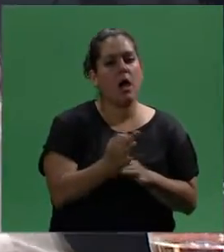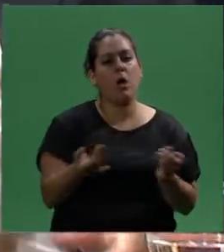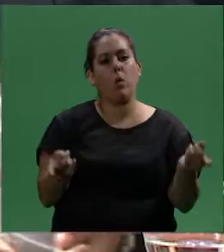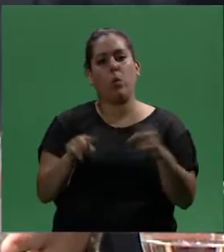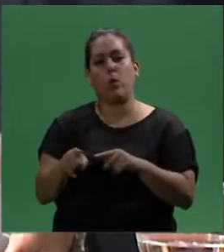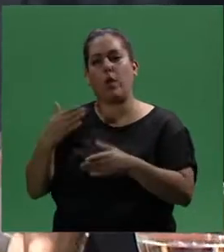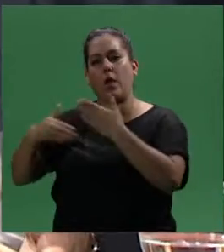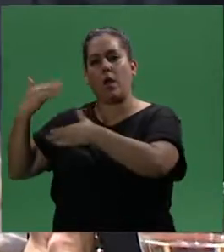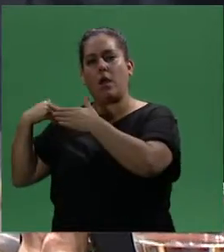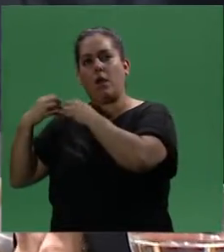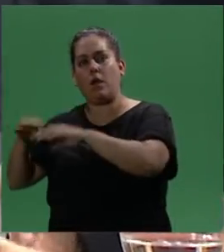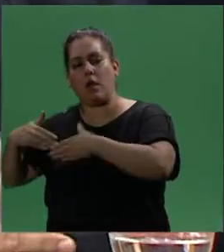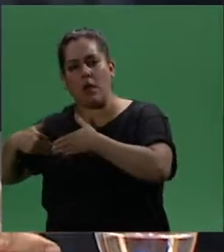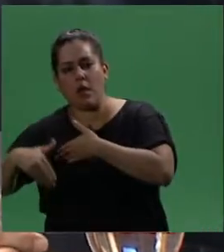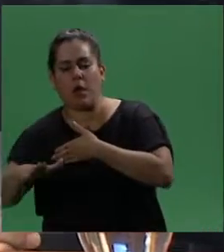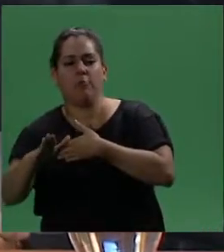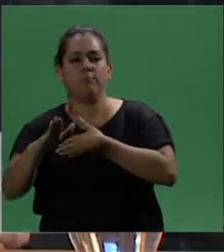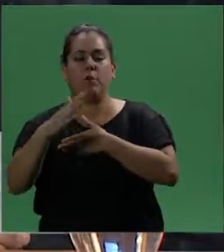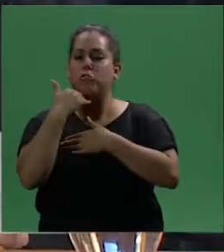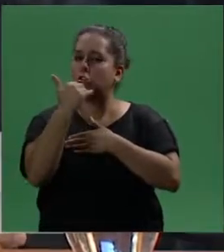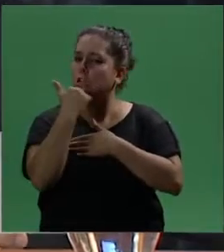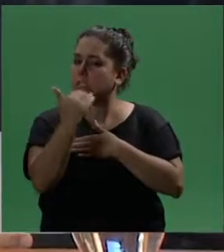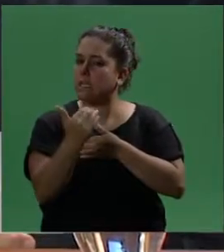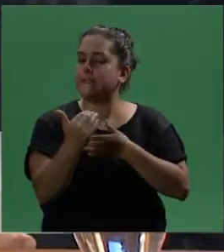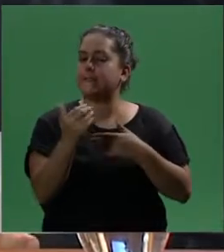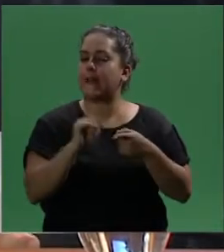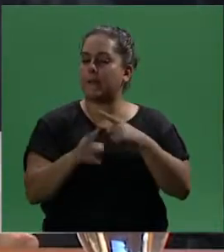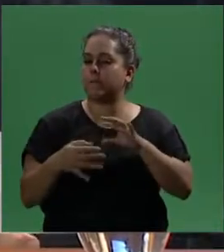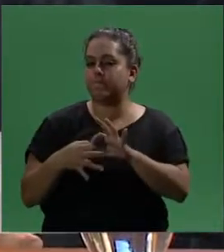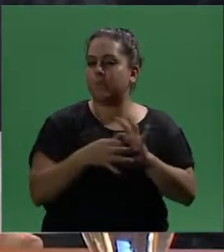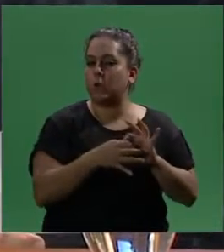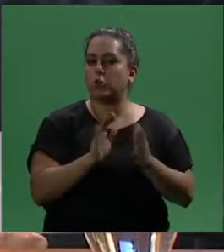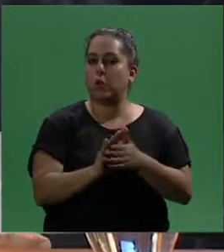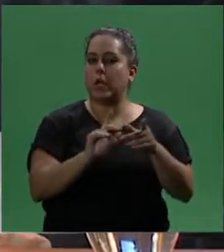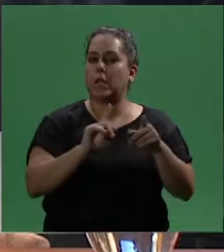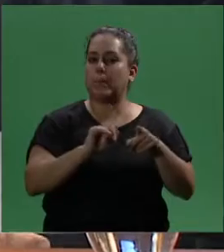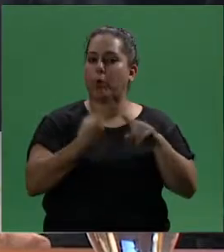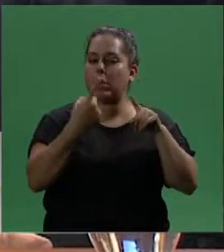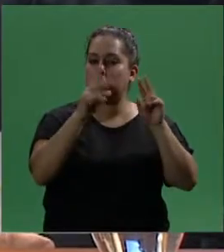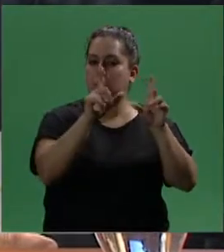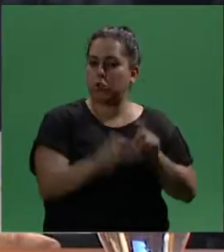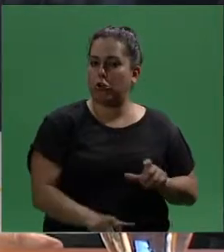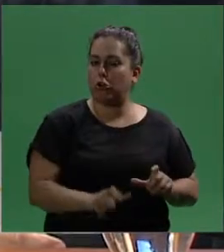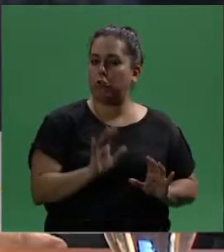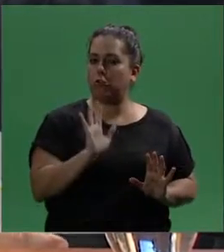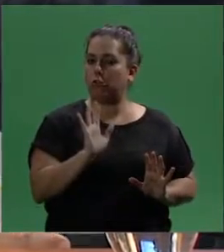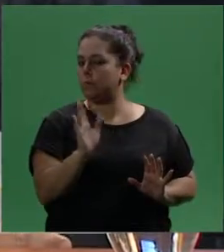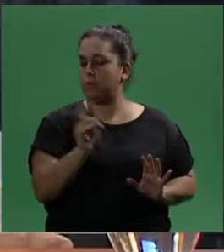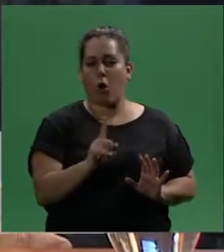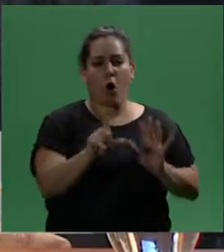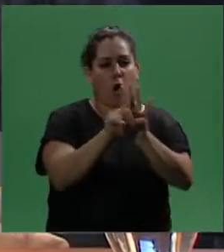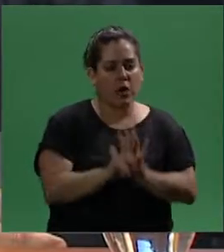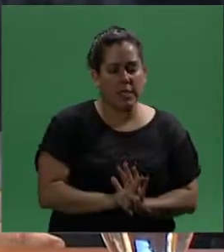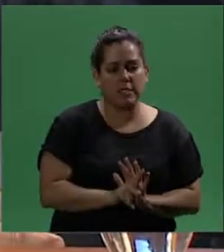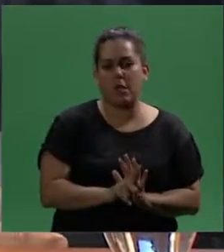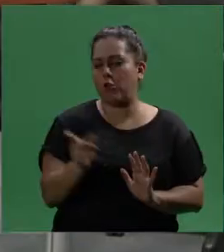educar, volver al inicio. No sé si tiene que ver con los políticos nada más. O las leyes